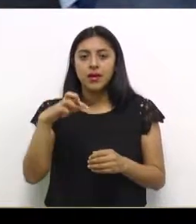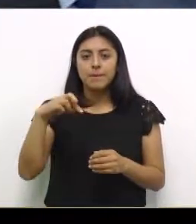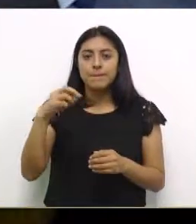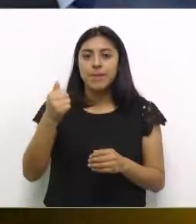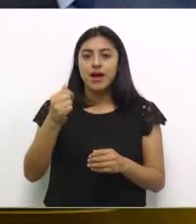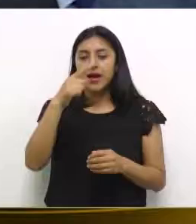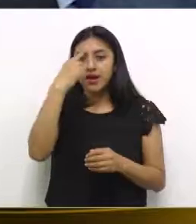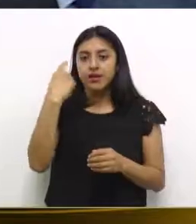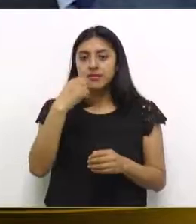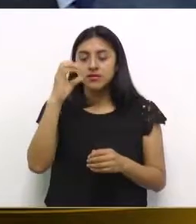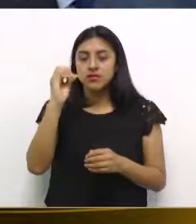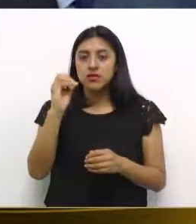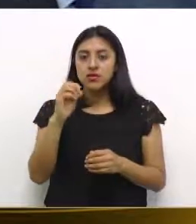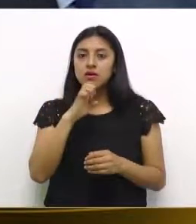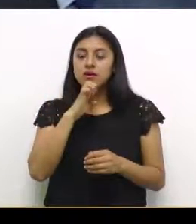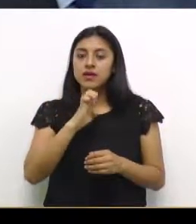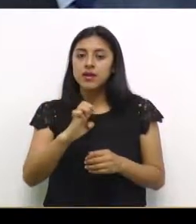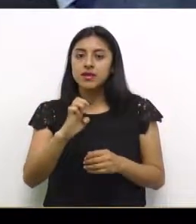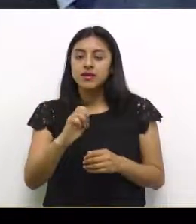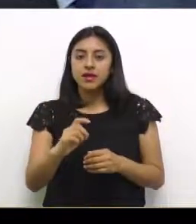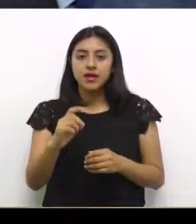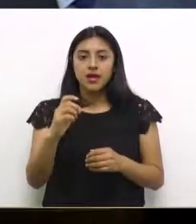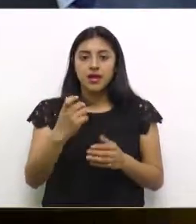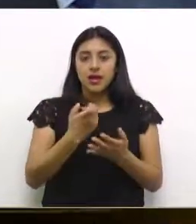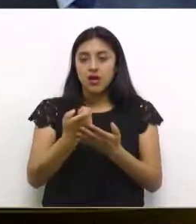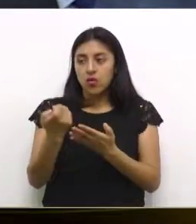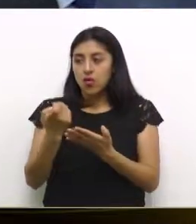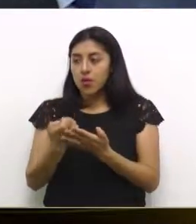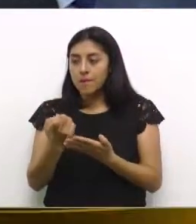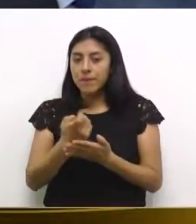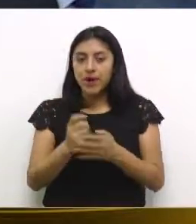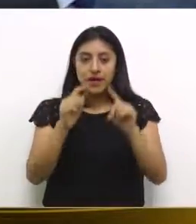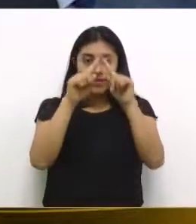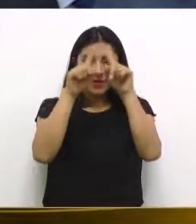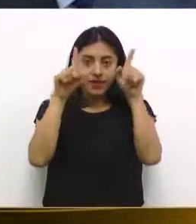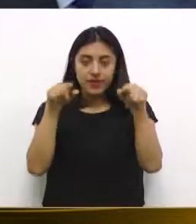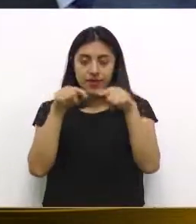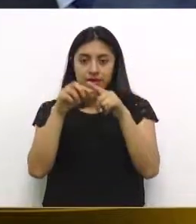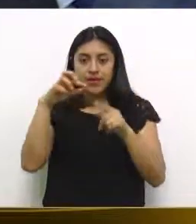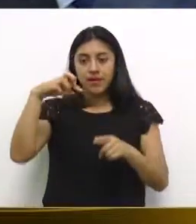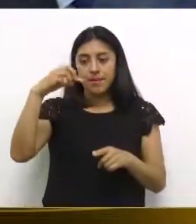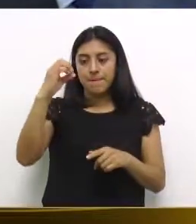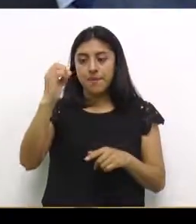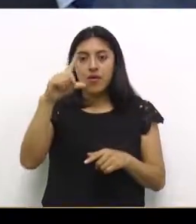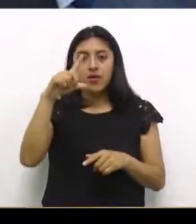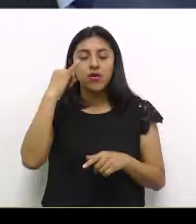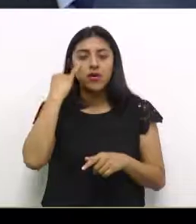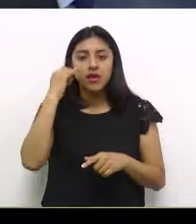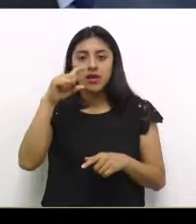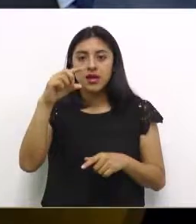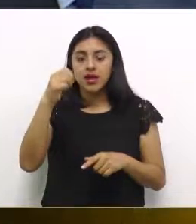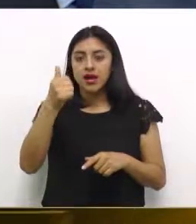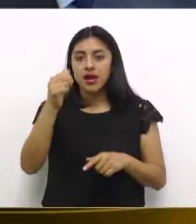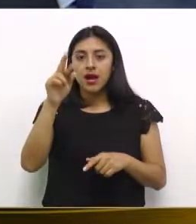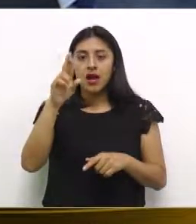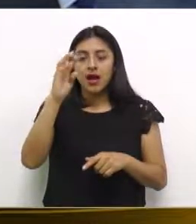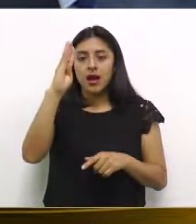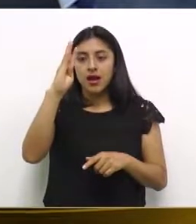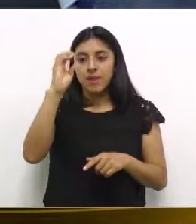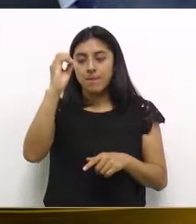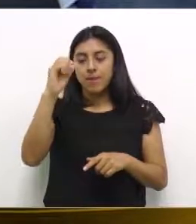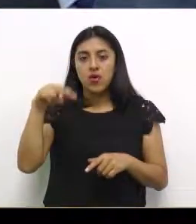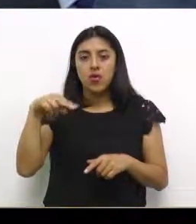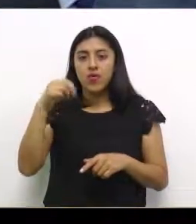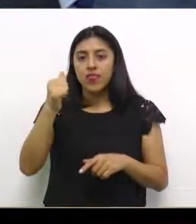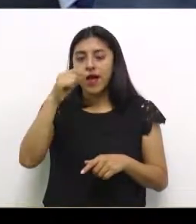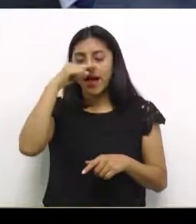donde una junta calificadora de ese evento decide no aprobarlo. Como ustedes conocen, dentro de los eventos